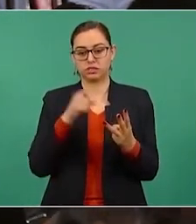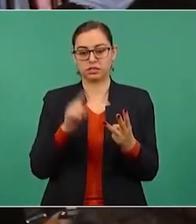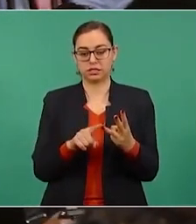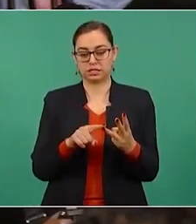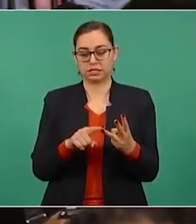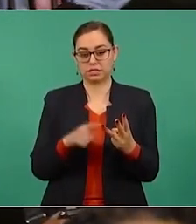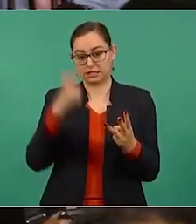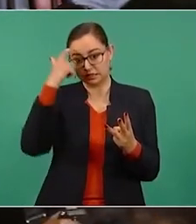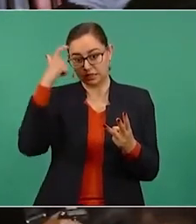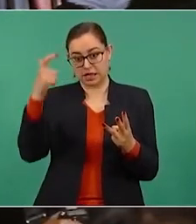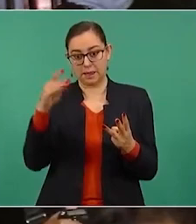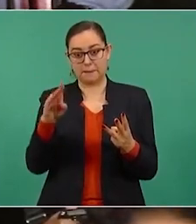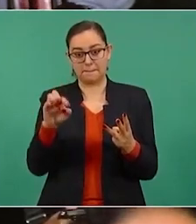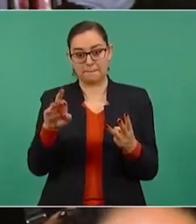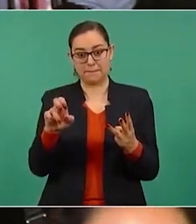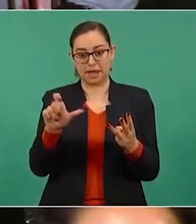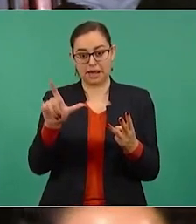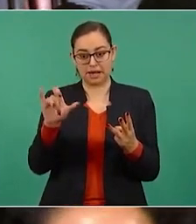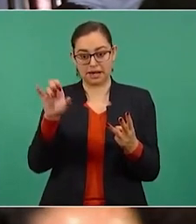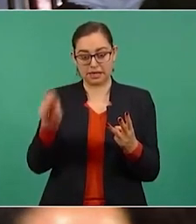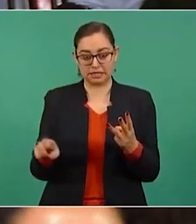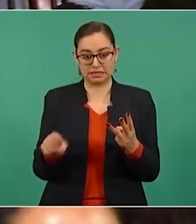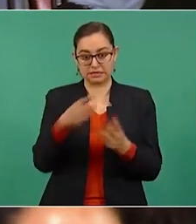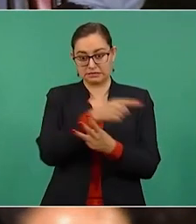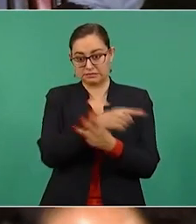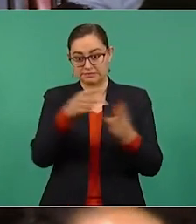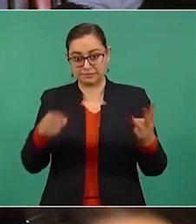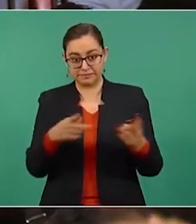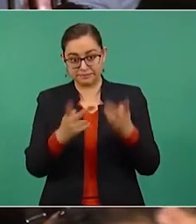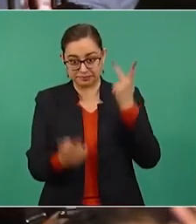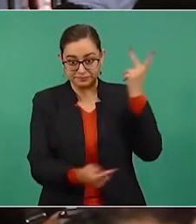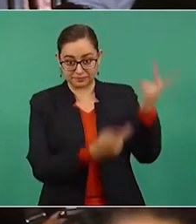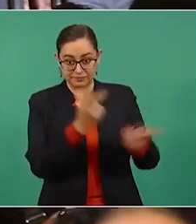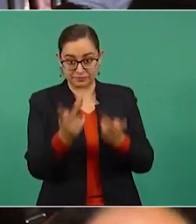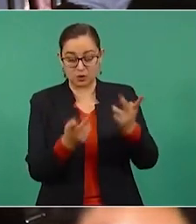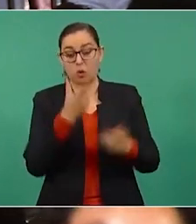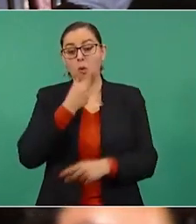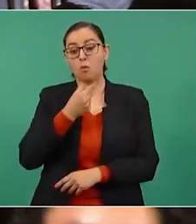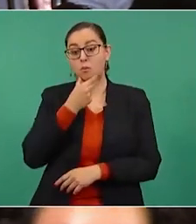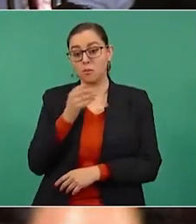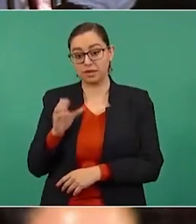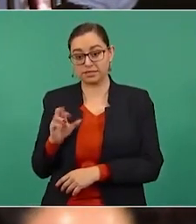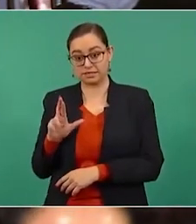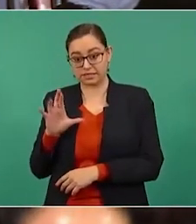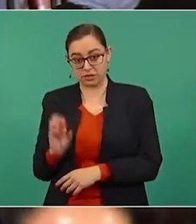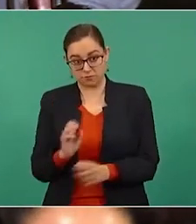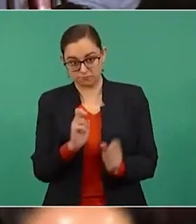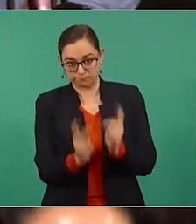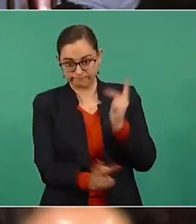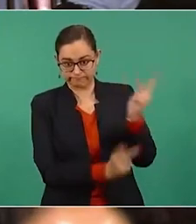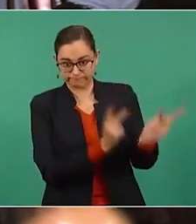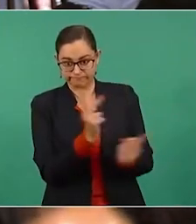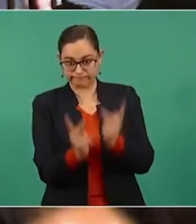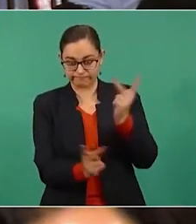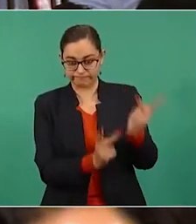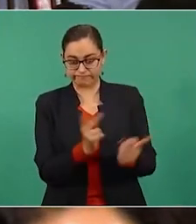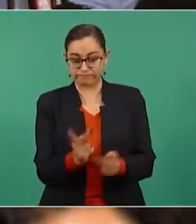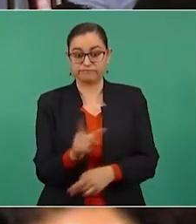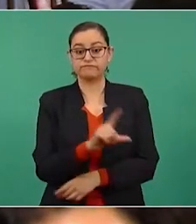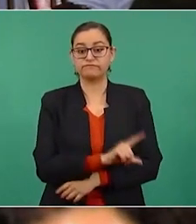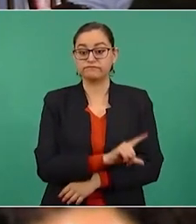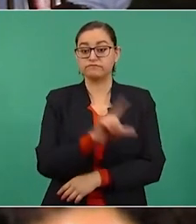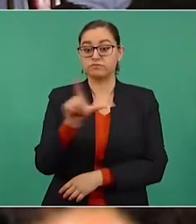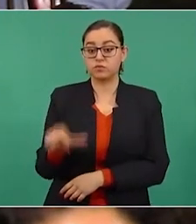Berlín, con la voz quebrada, fue entrevistado por Ciro Gómez Leiva. Minutos después, un